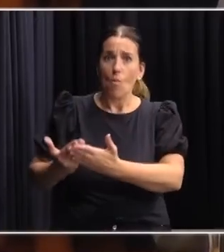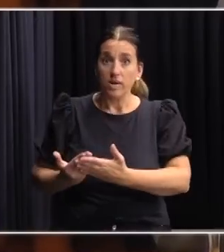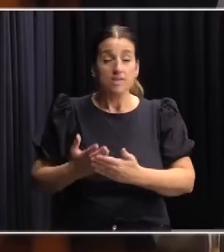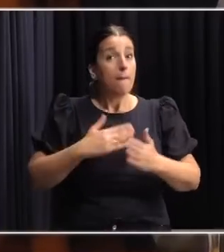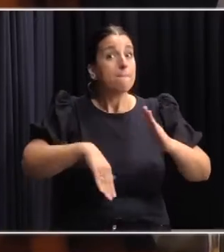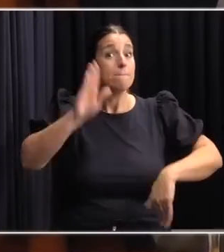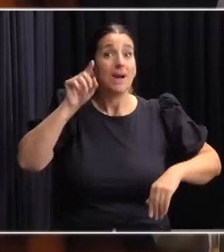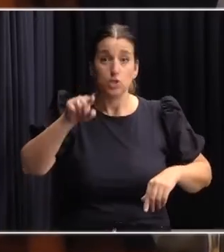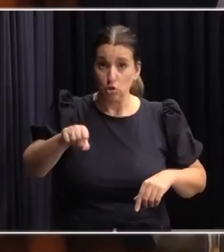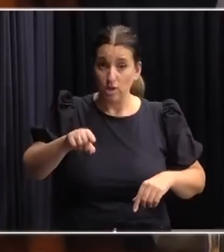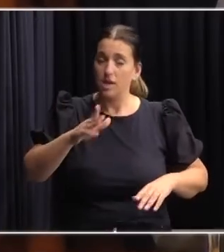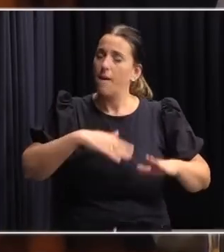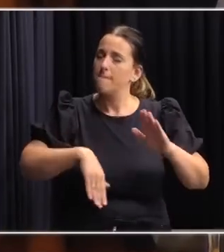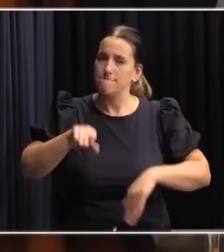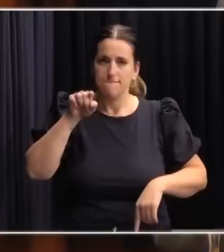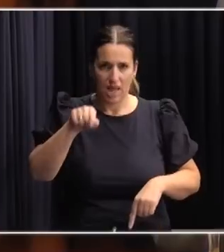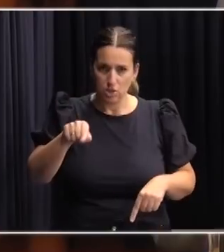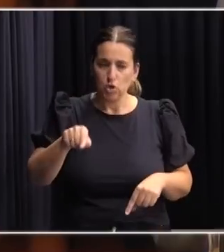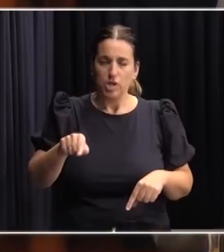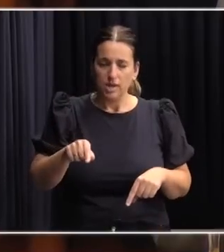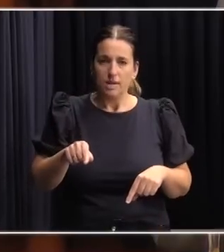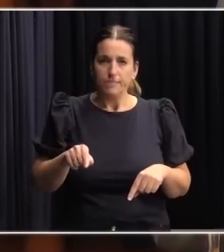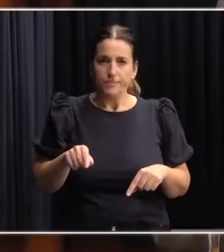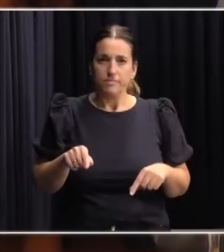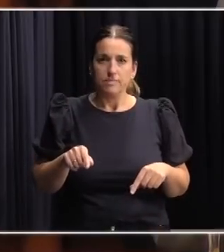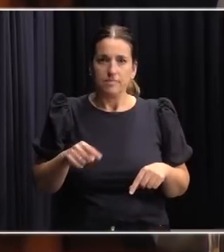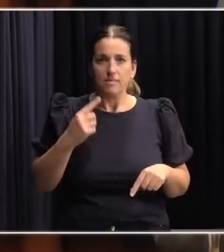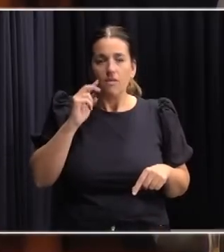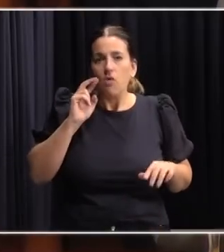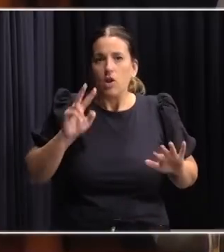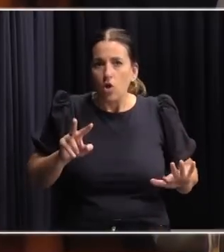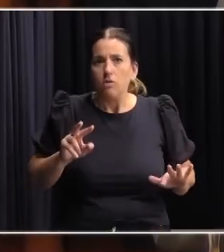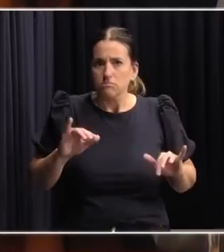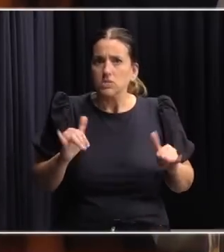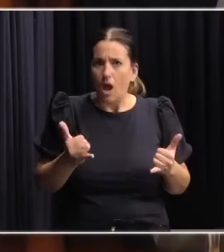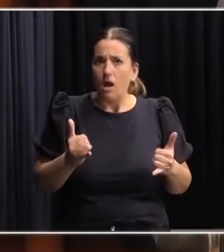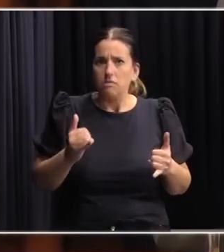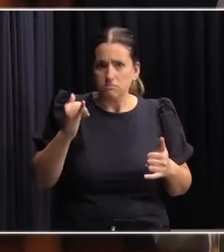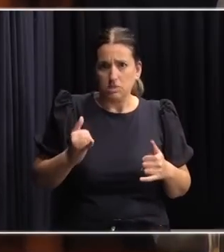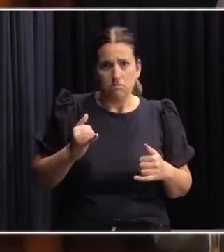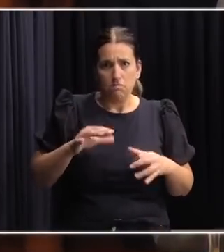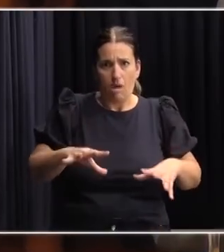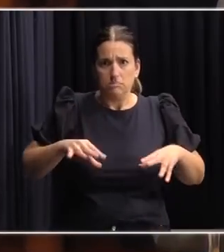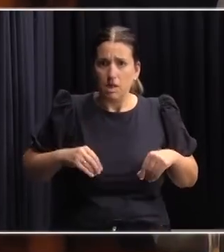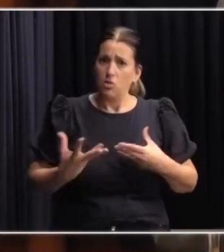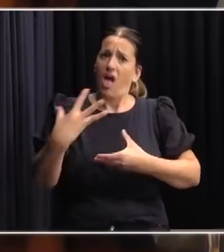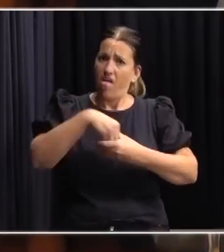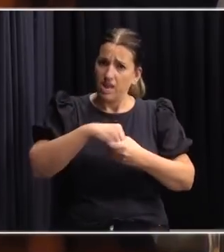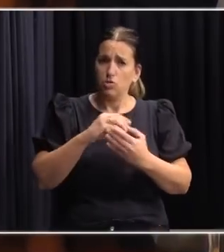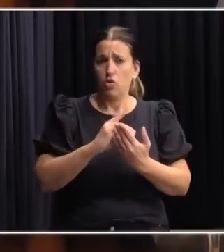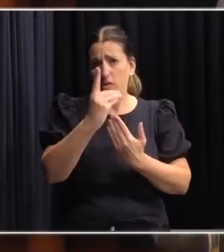la mayoría de las cuales fueron tomadas en consideración y forman parte del proyecto de ley.